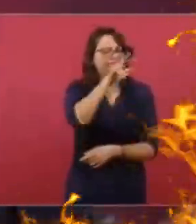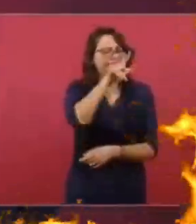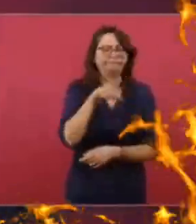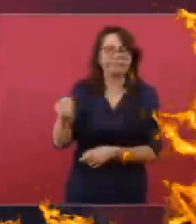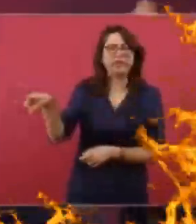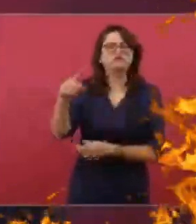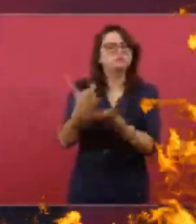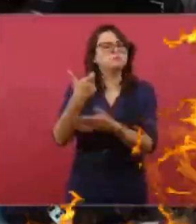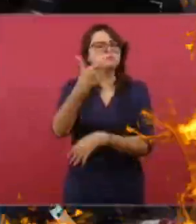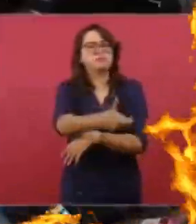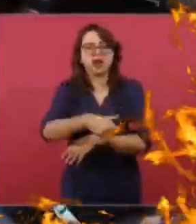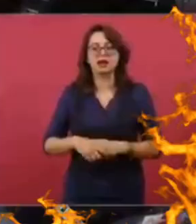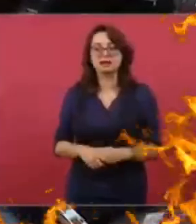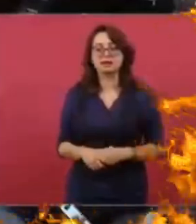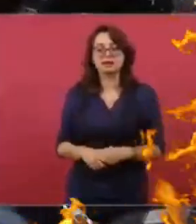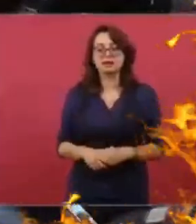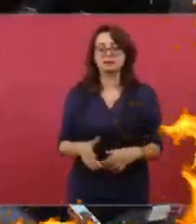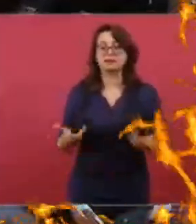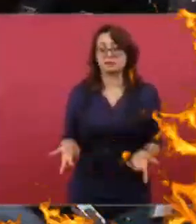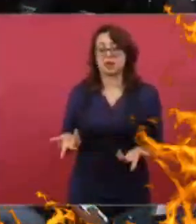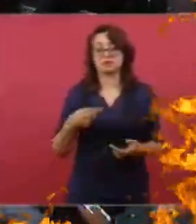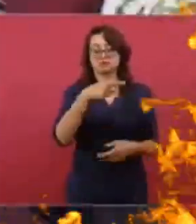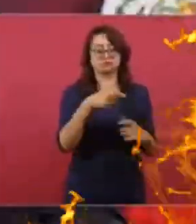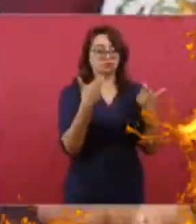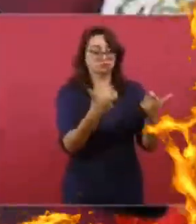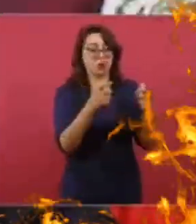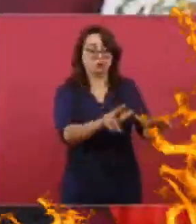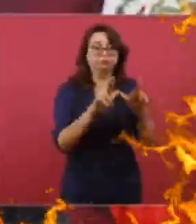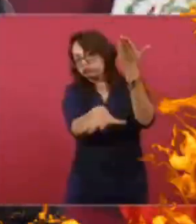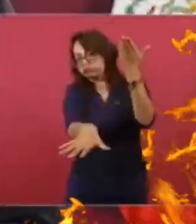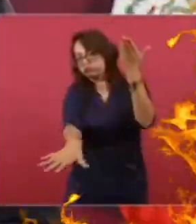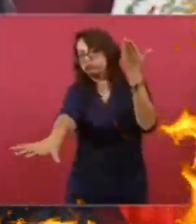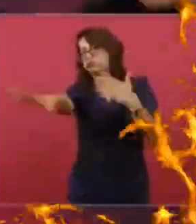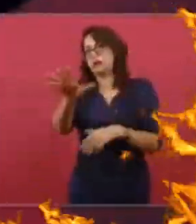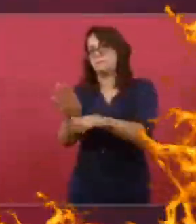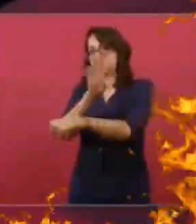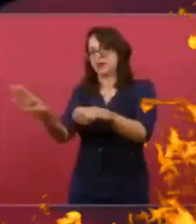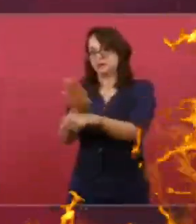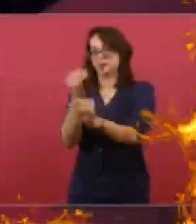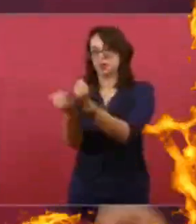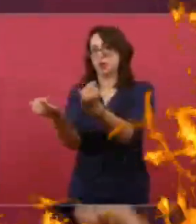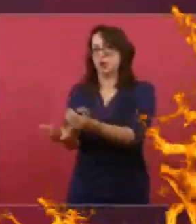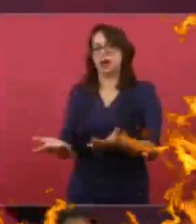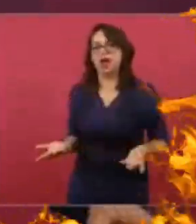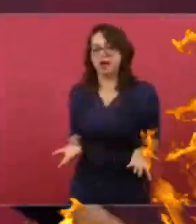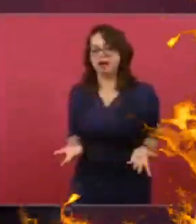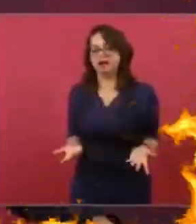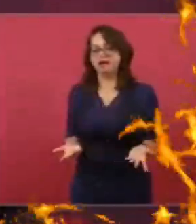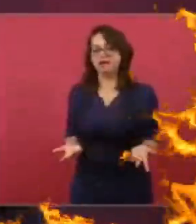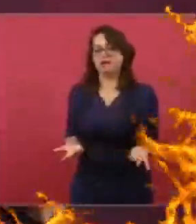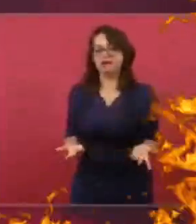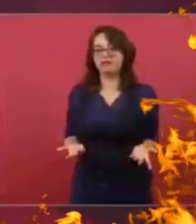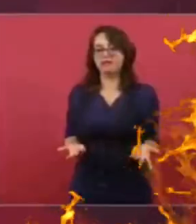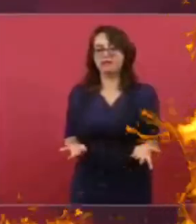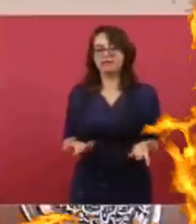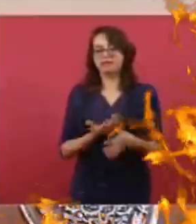Porque mantuvieron el sofisma de que si llovía fuerte arriba, goteaba abajo. Si llovía fuerte arriba, salpicaba abajo.